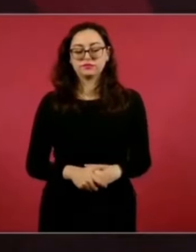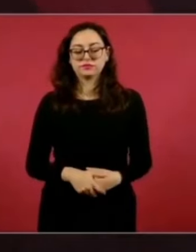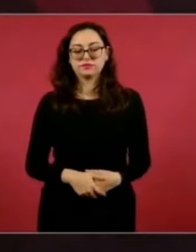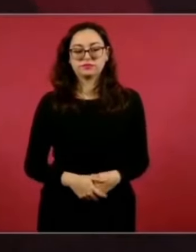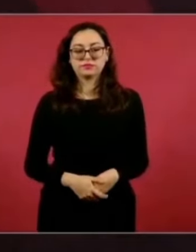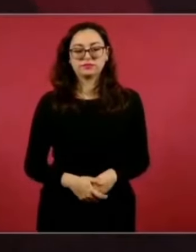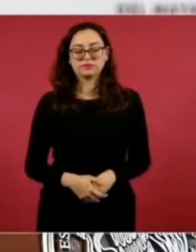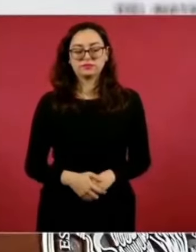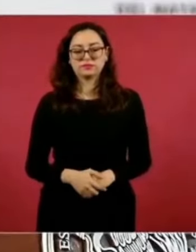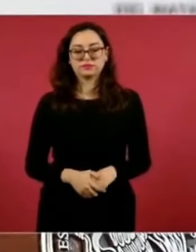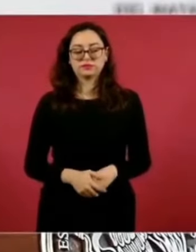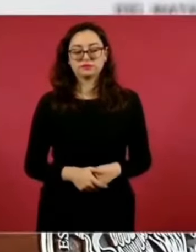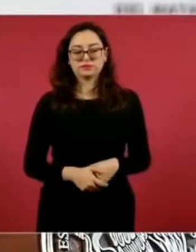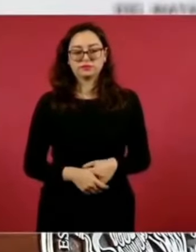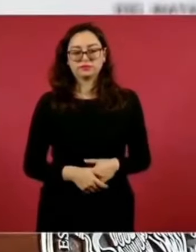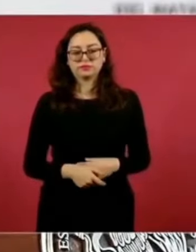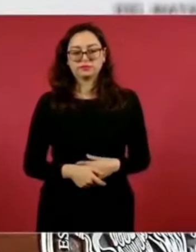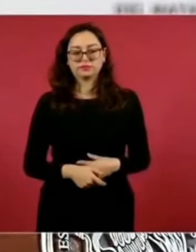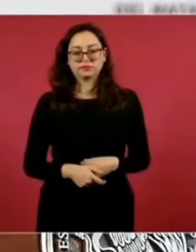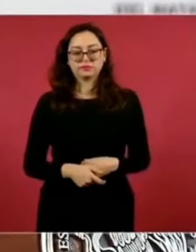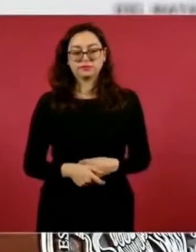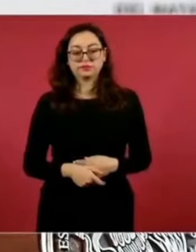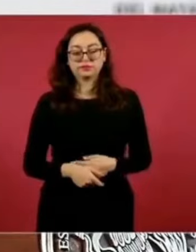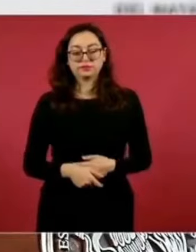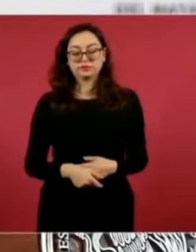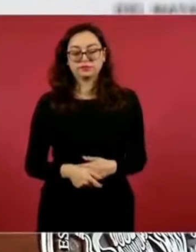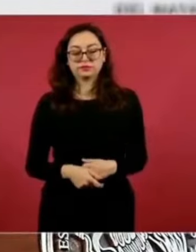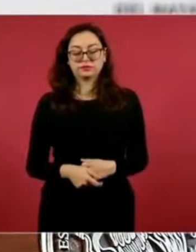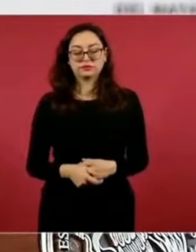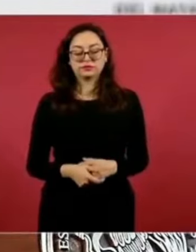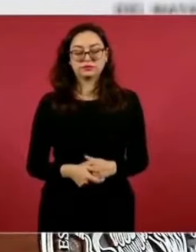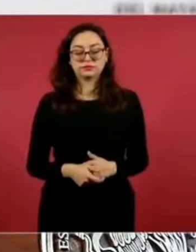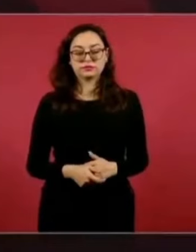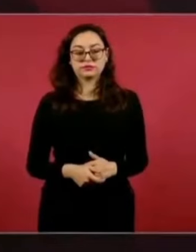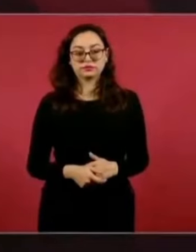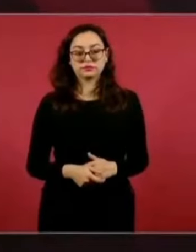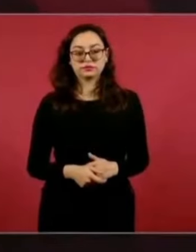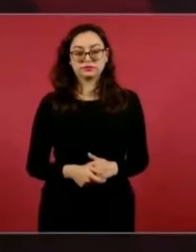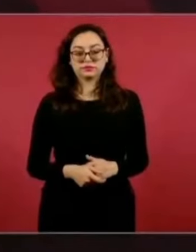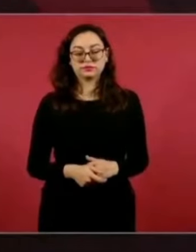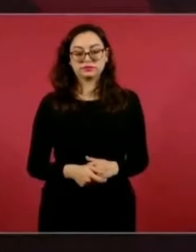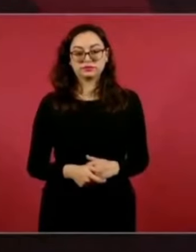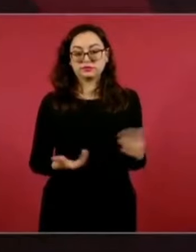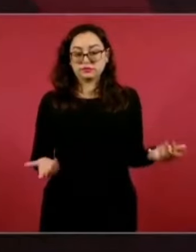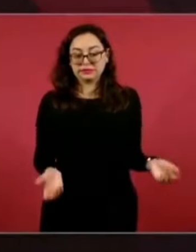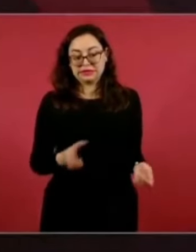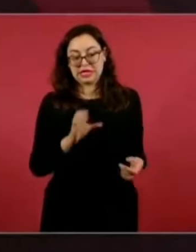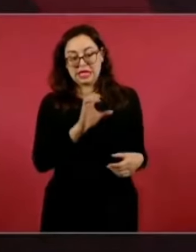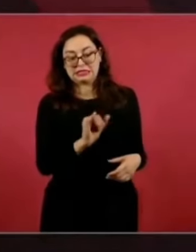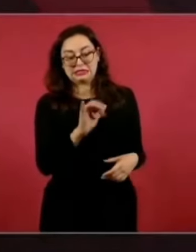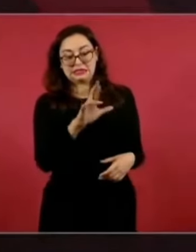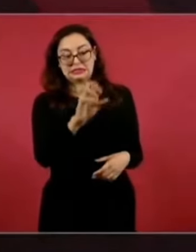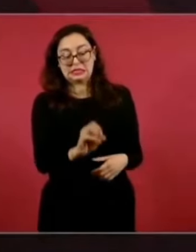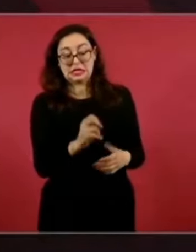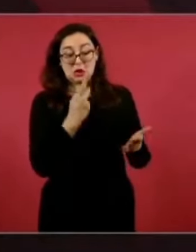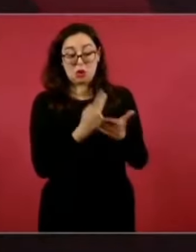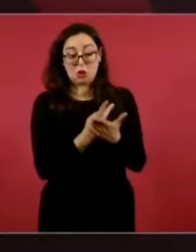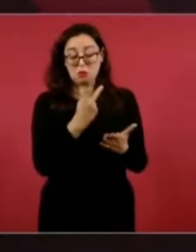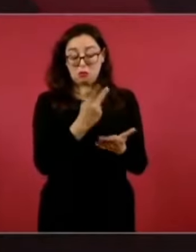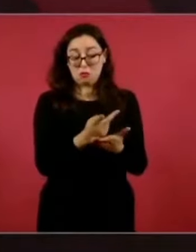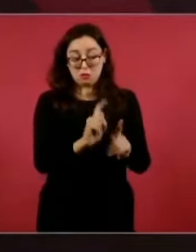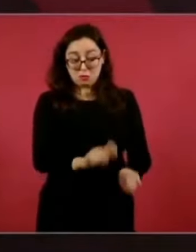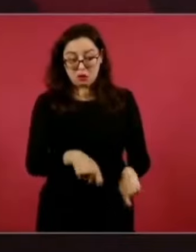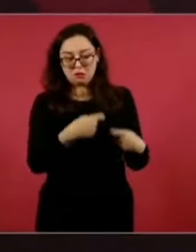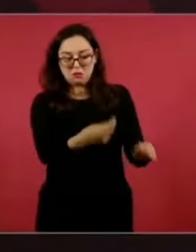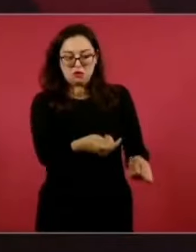¿A Ciro no le han dado el premio? ¿Cómo se llama este? Pulitzer,